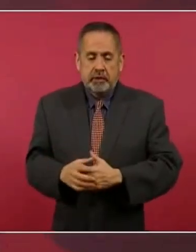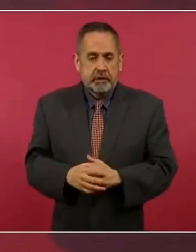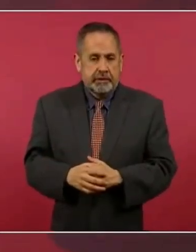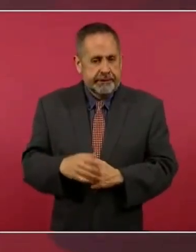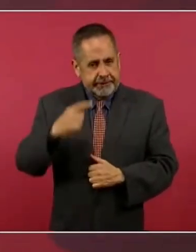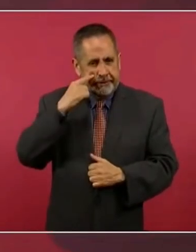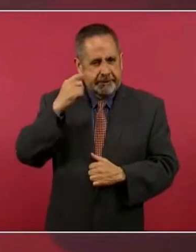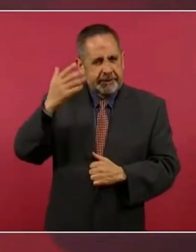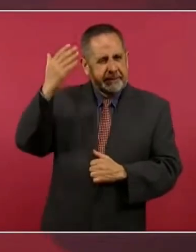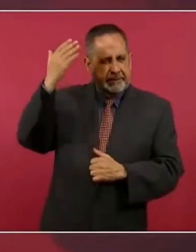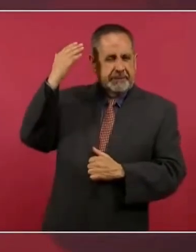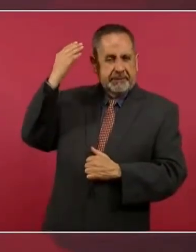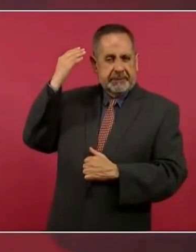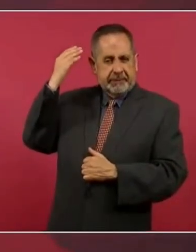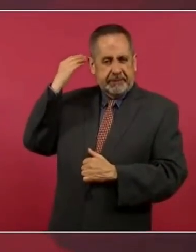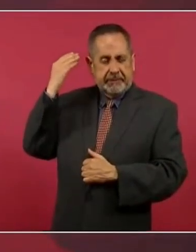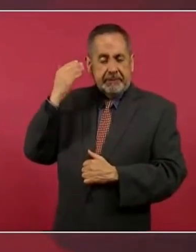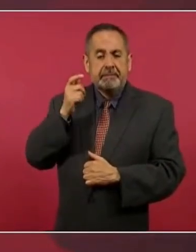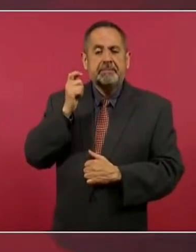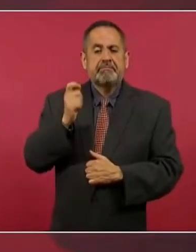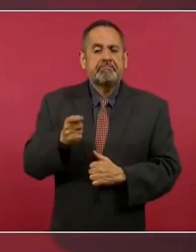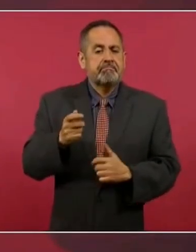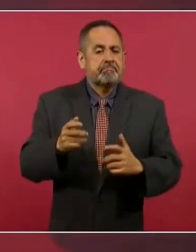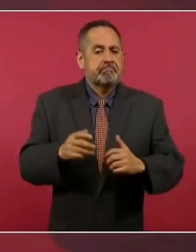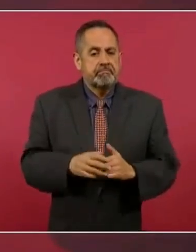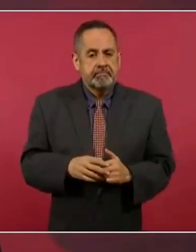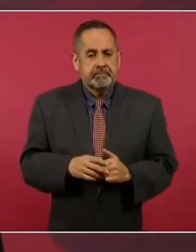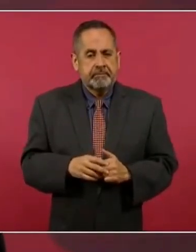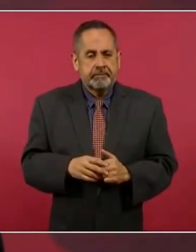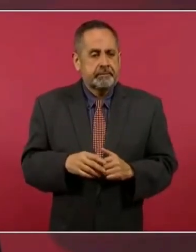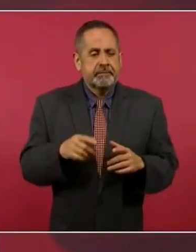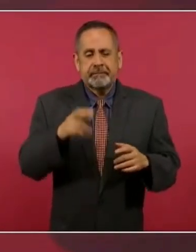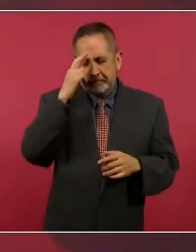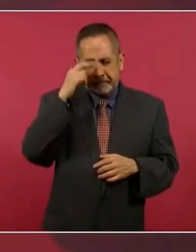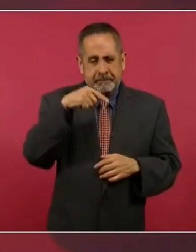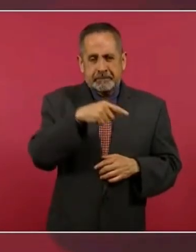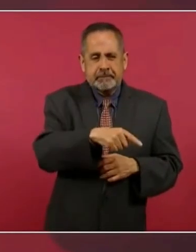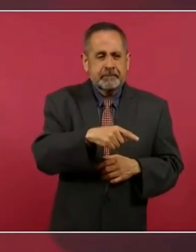usaban los golpes de Estado,